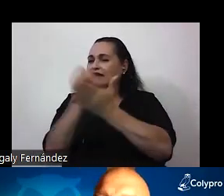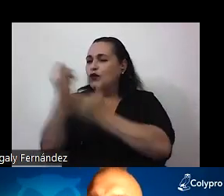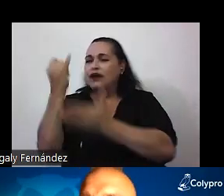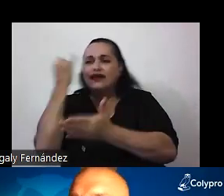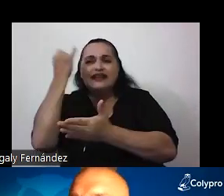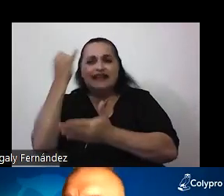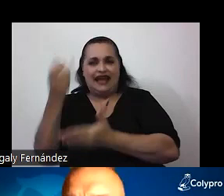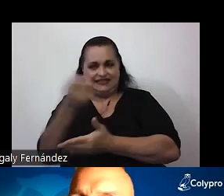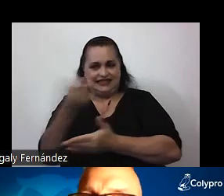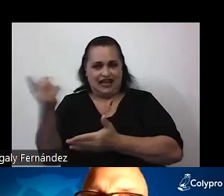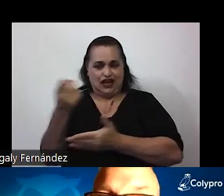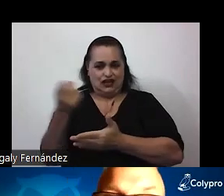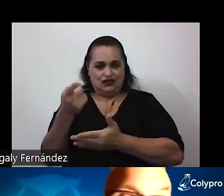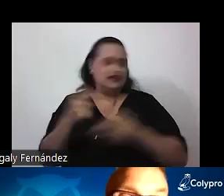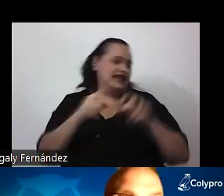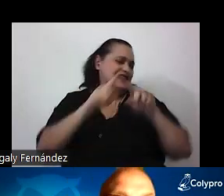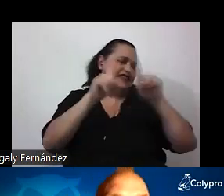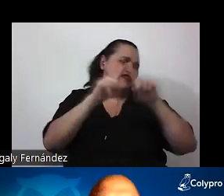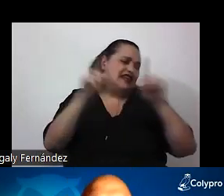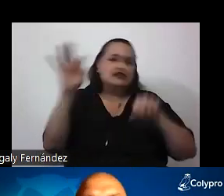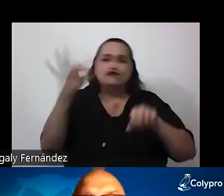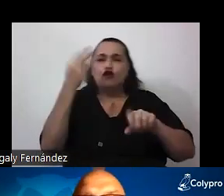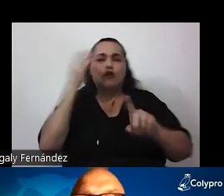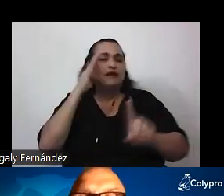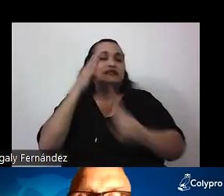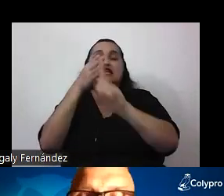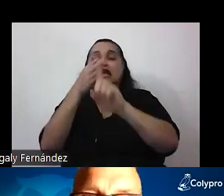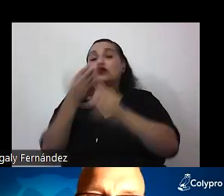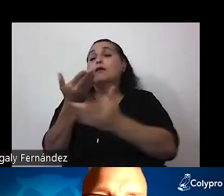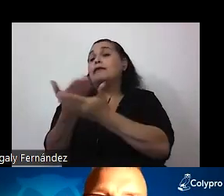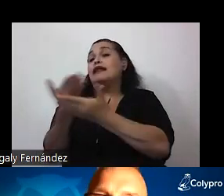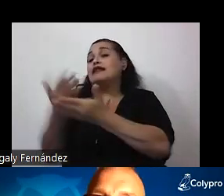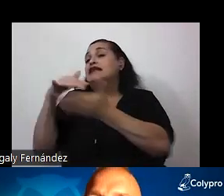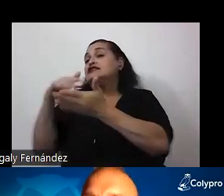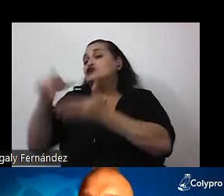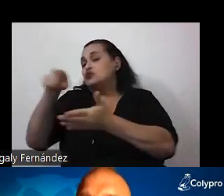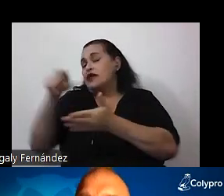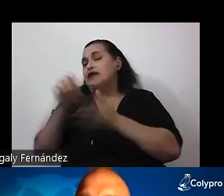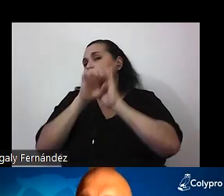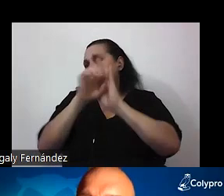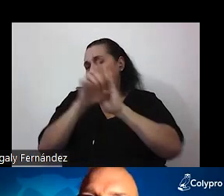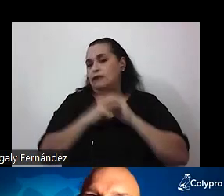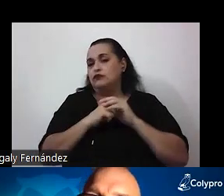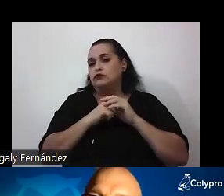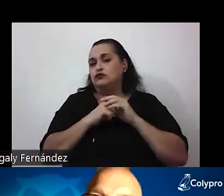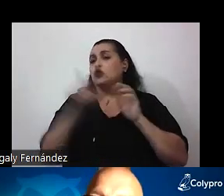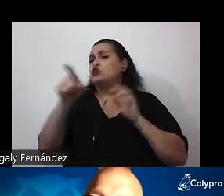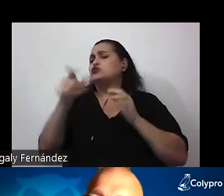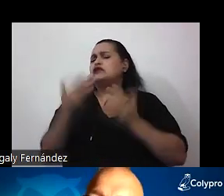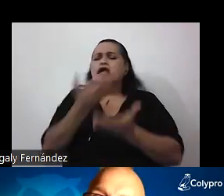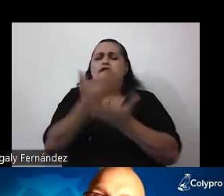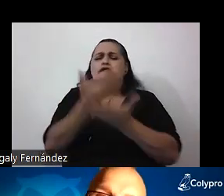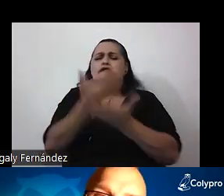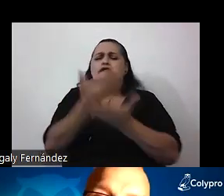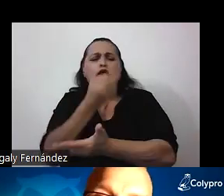conviene hacerlo de modos diversos e indirectos por ejemplo le podemos plantear a los estudiantes si te ofrecieran dos platos de comida que son